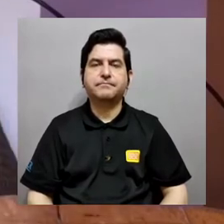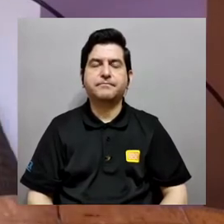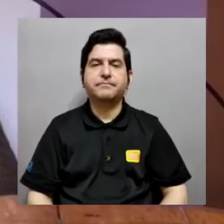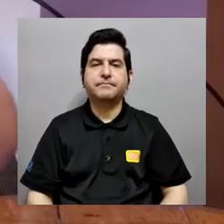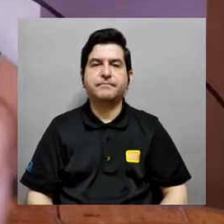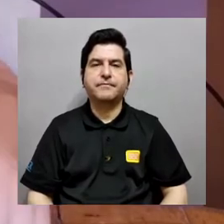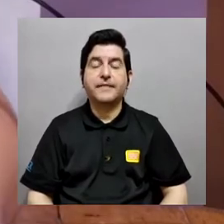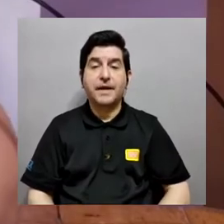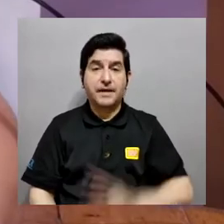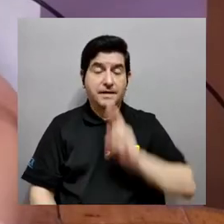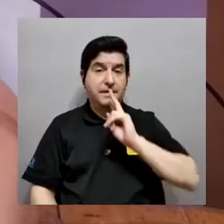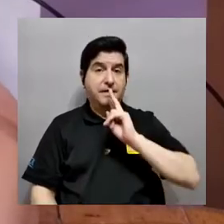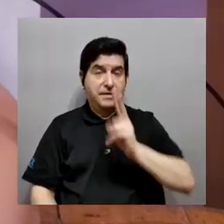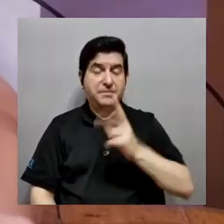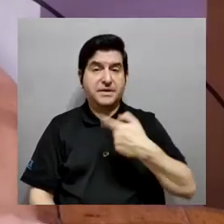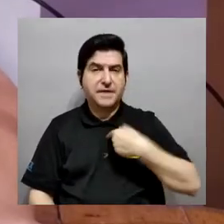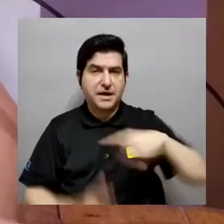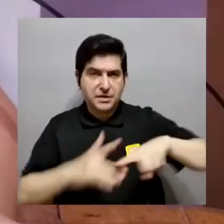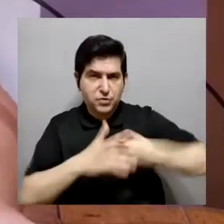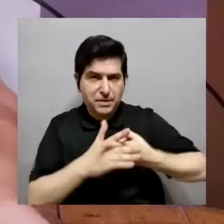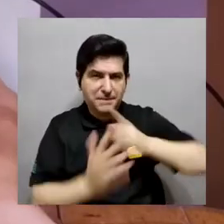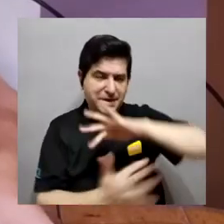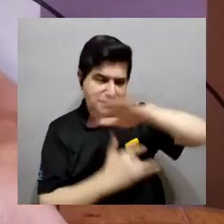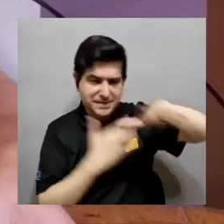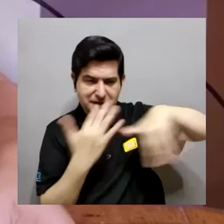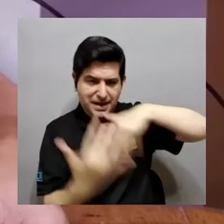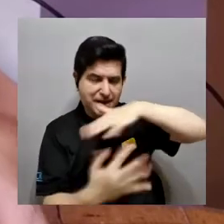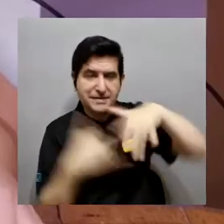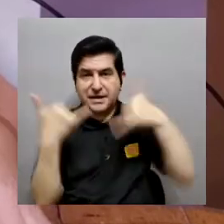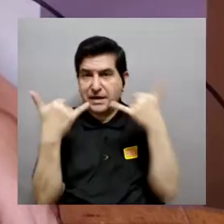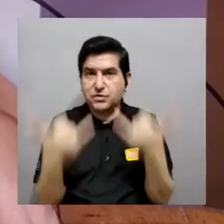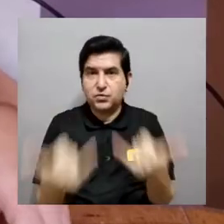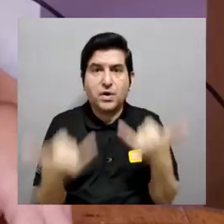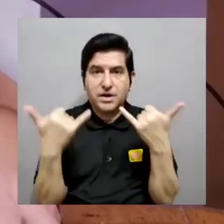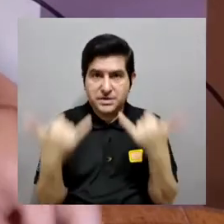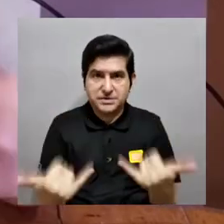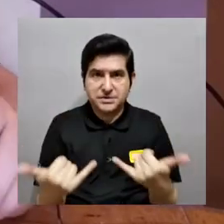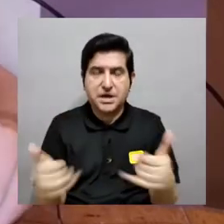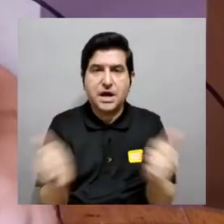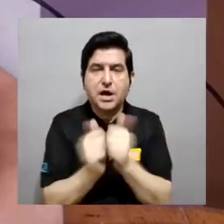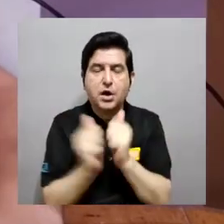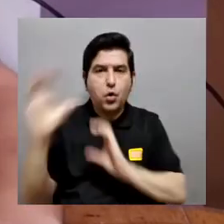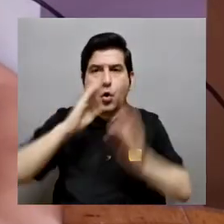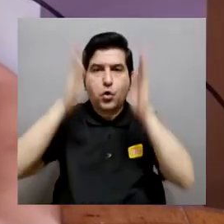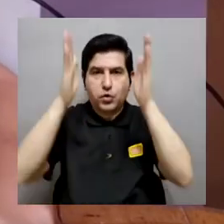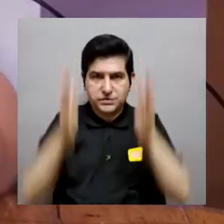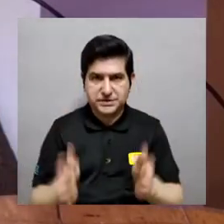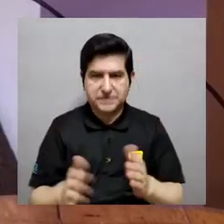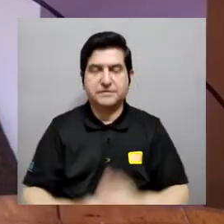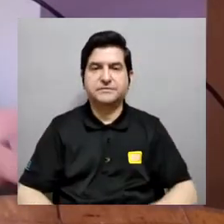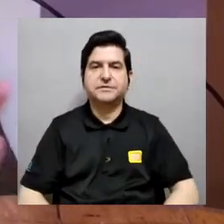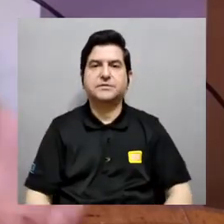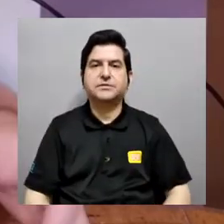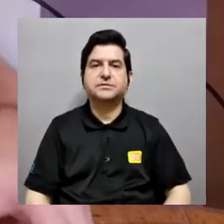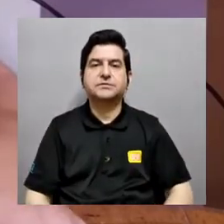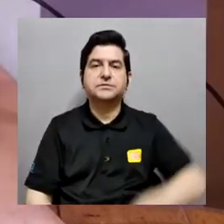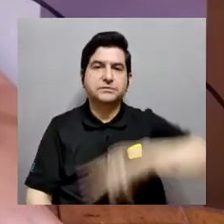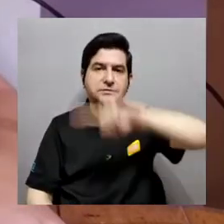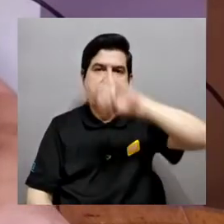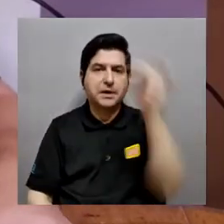bueno realmente quería empezar a interactuar ya